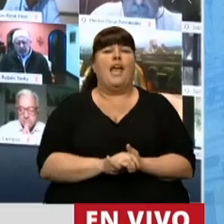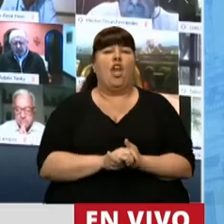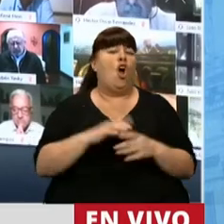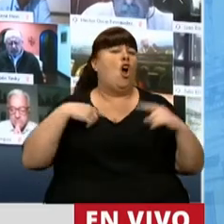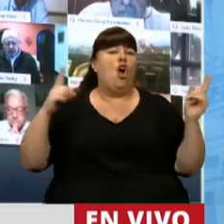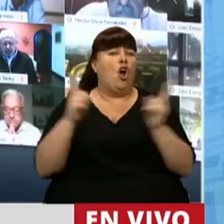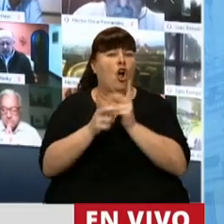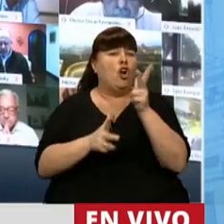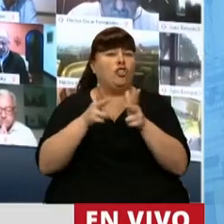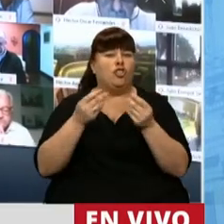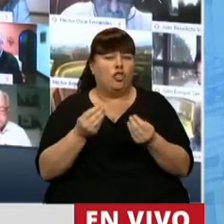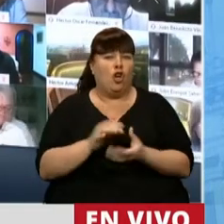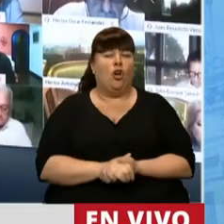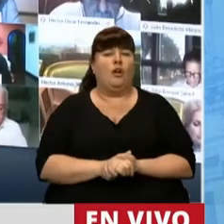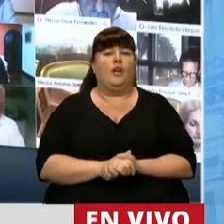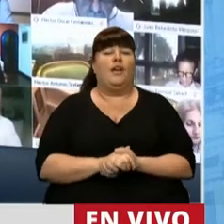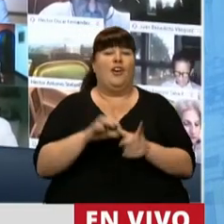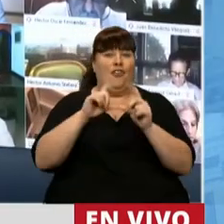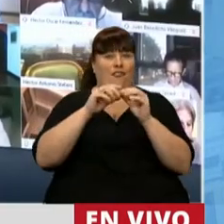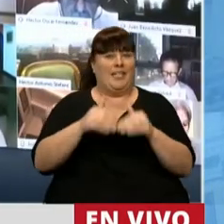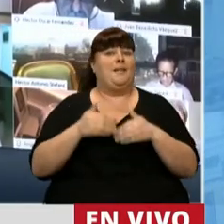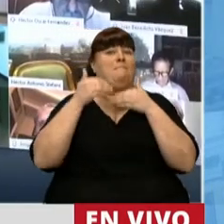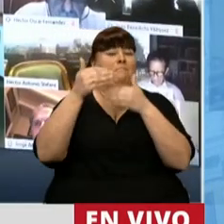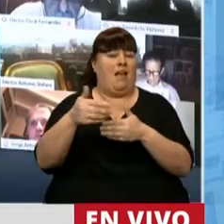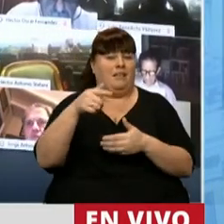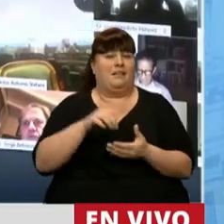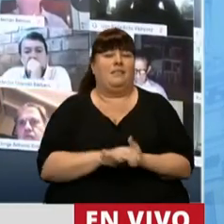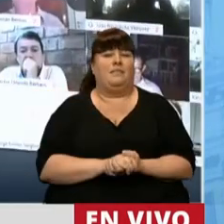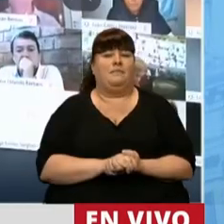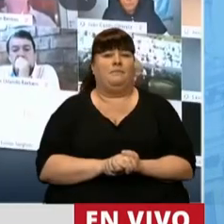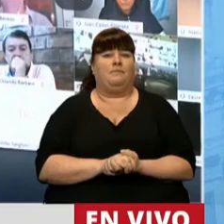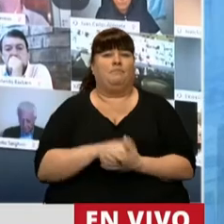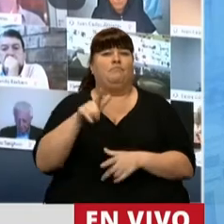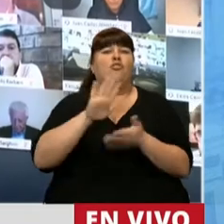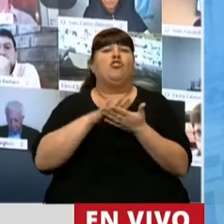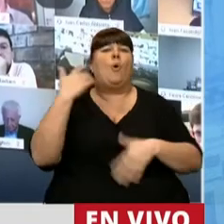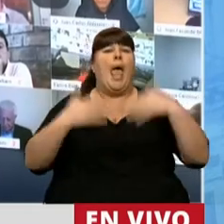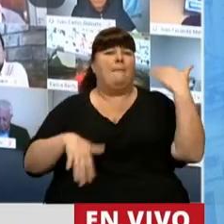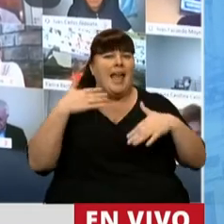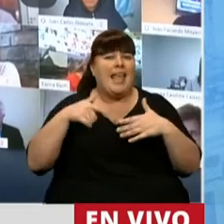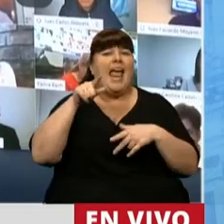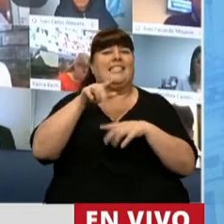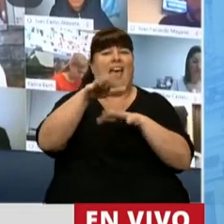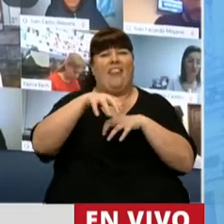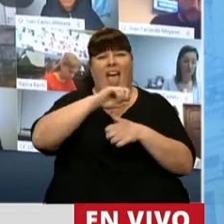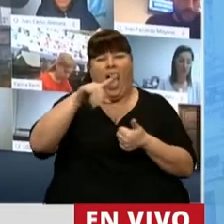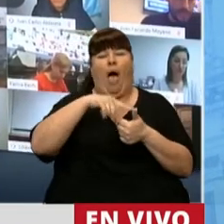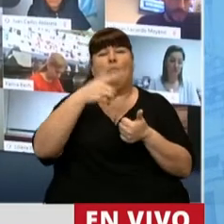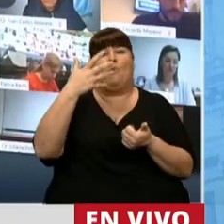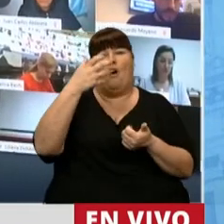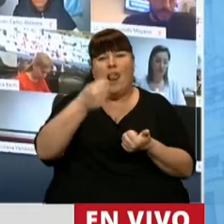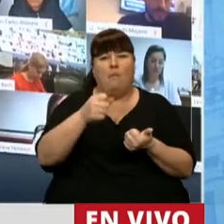sintéticos, extender esta emergencia para el sector citrícola